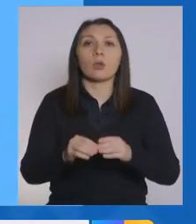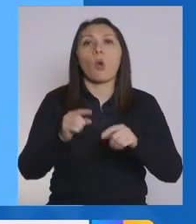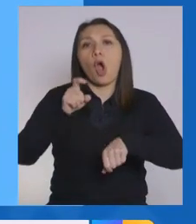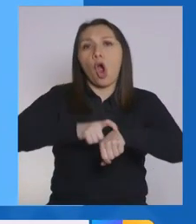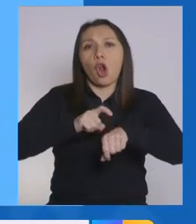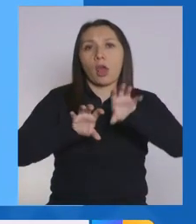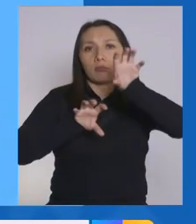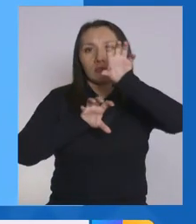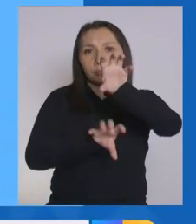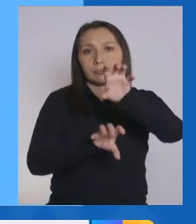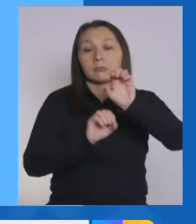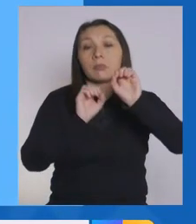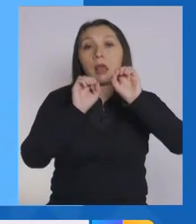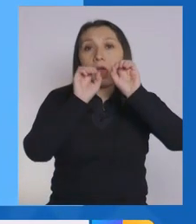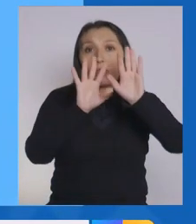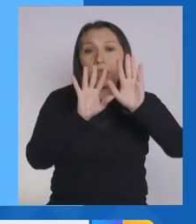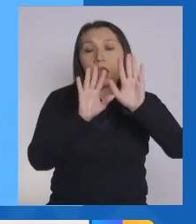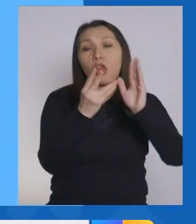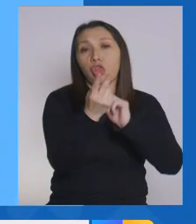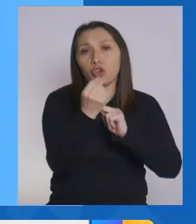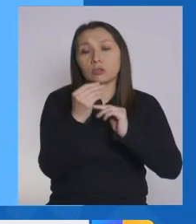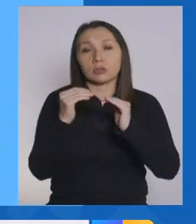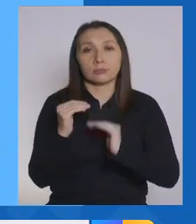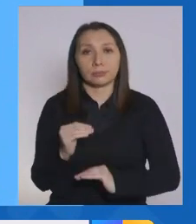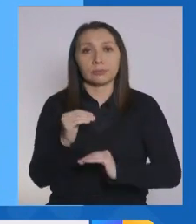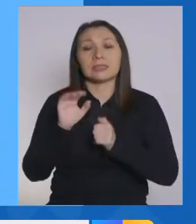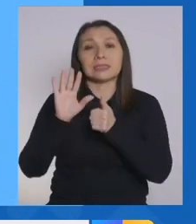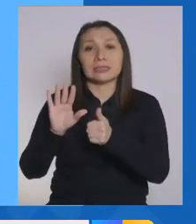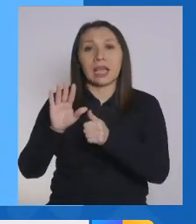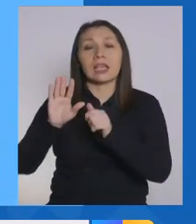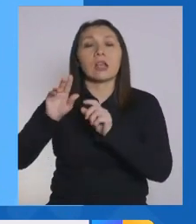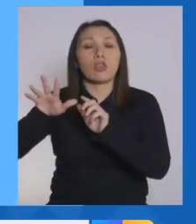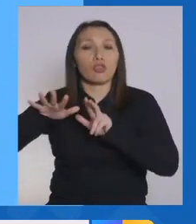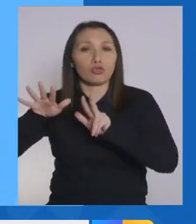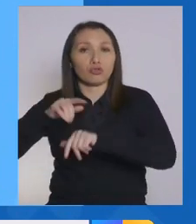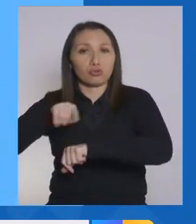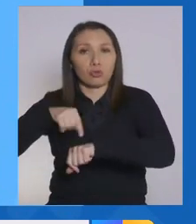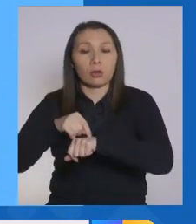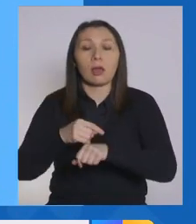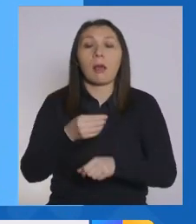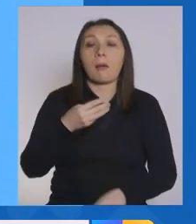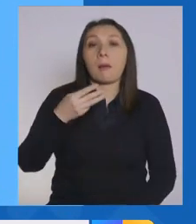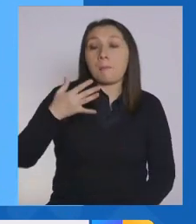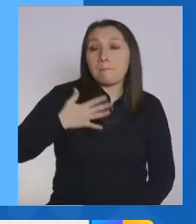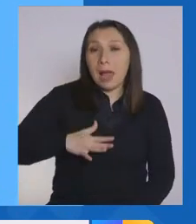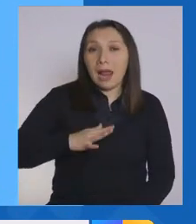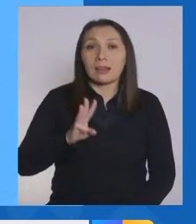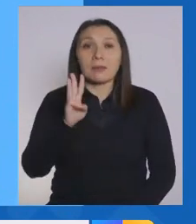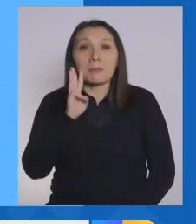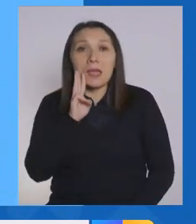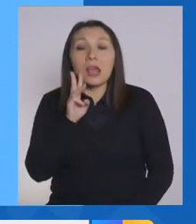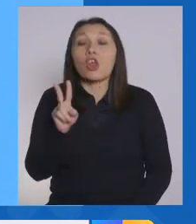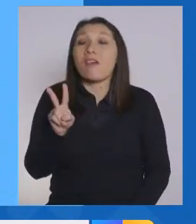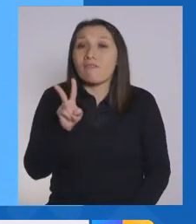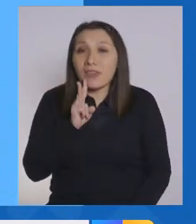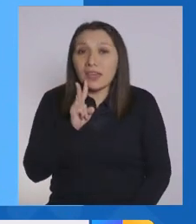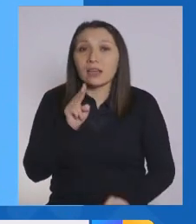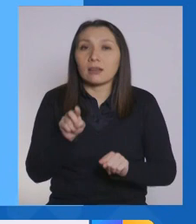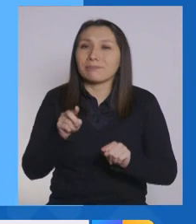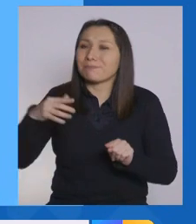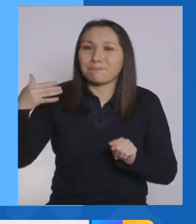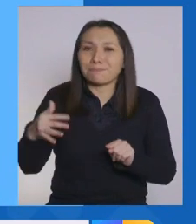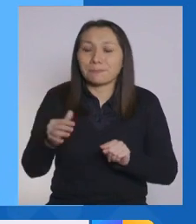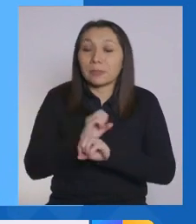franjas de horario, entre 10 y 12, y entre 6 y 18, martes, miércoles y viernes, y es fundamental que